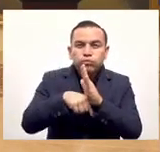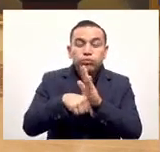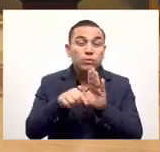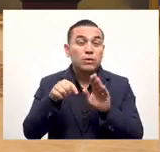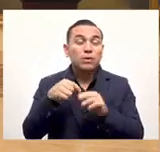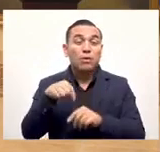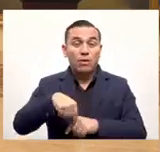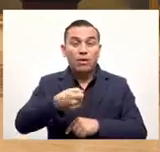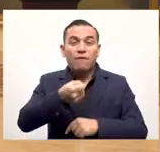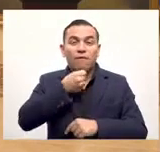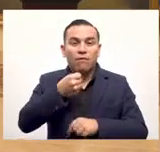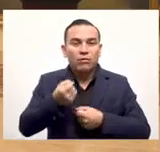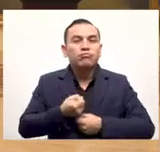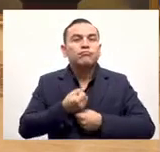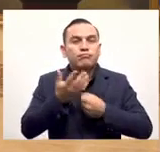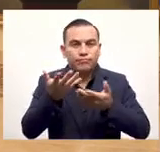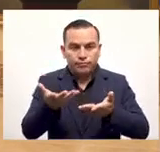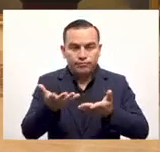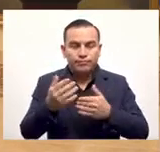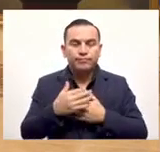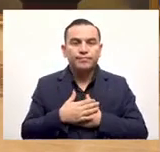en esta cadena.